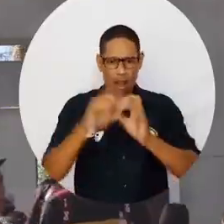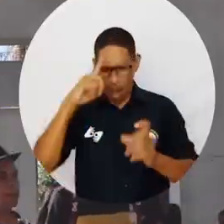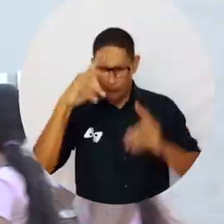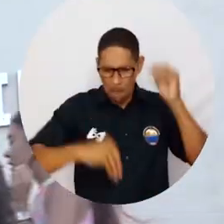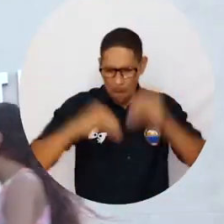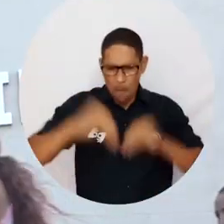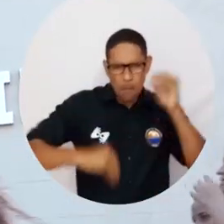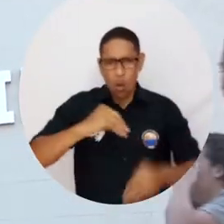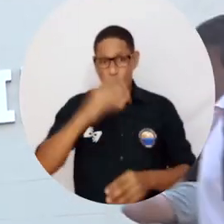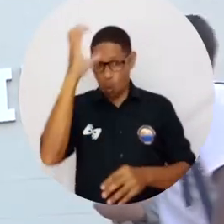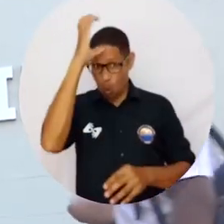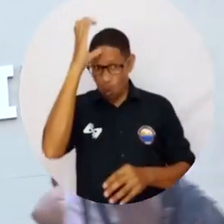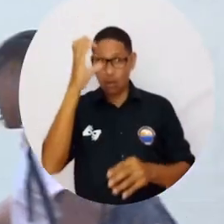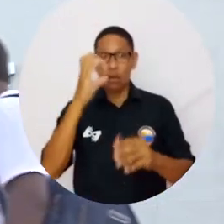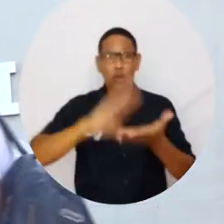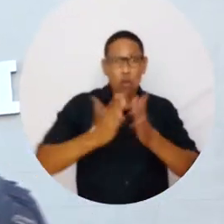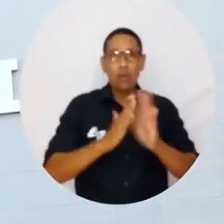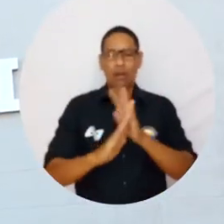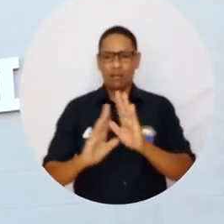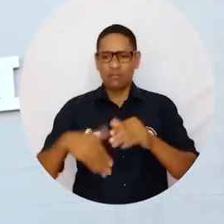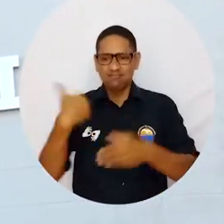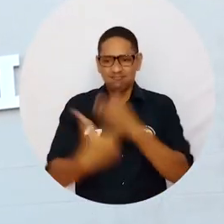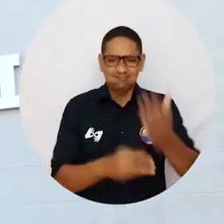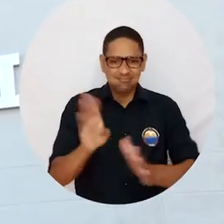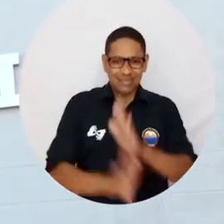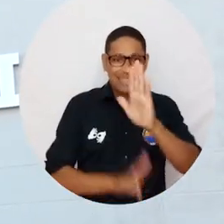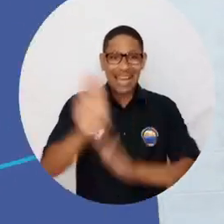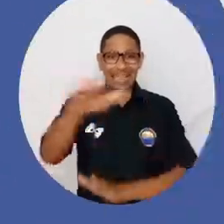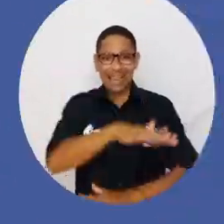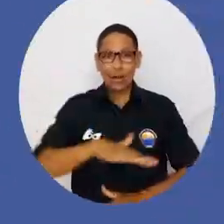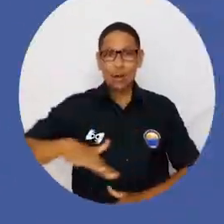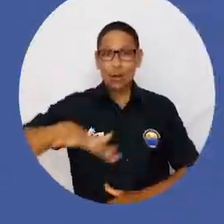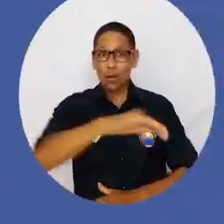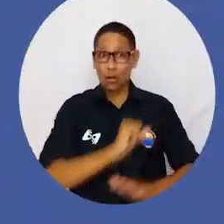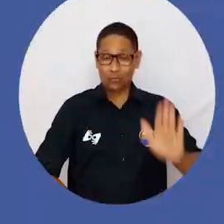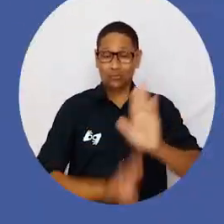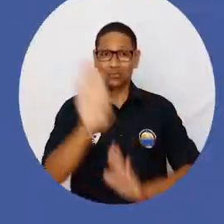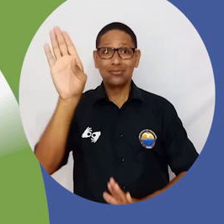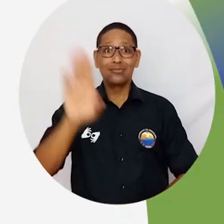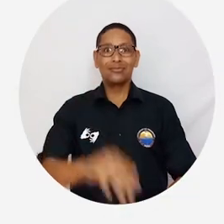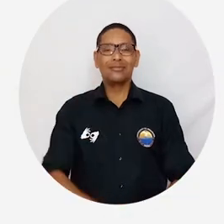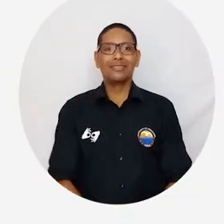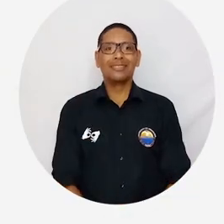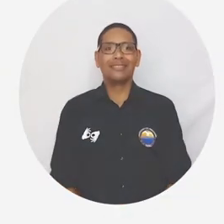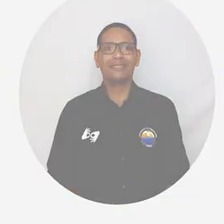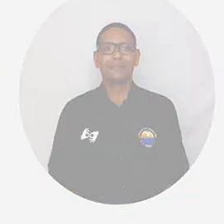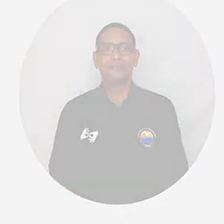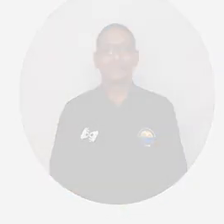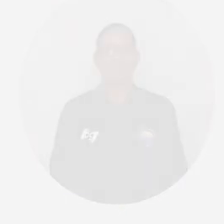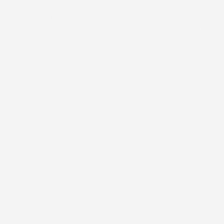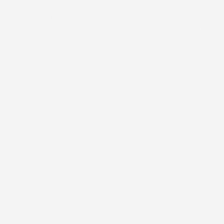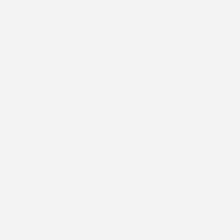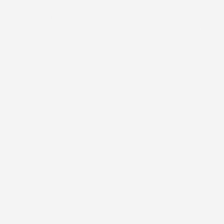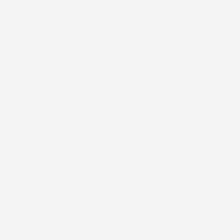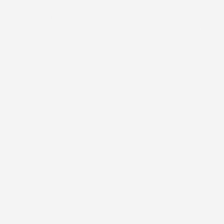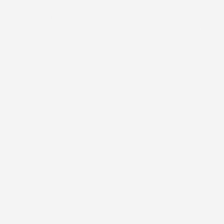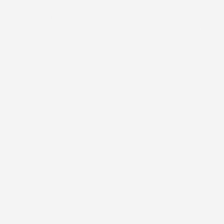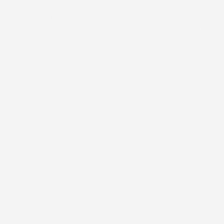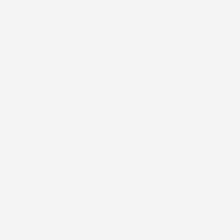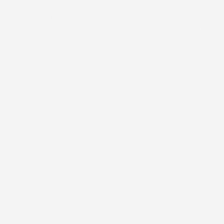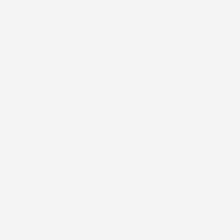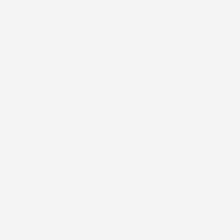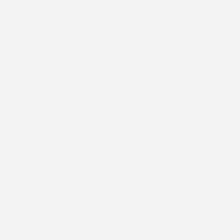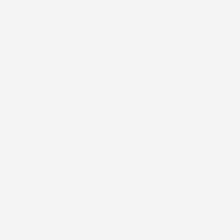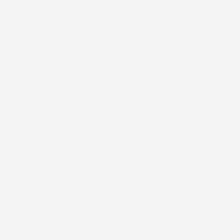permanente para construir conocimiento con las comunidades en pro del desarrollo de los territorios. Universidad del Magdalena, aún